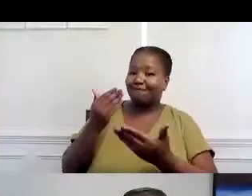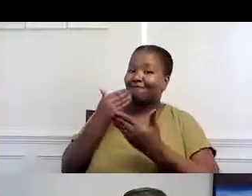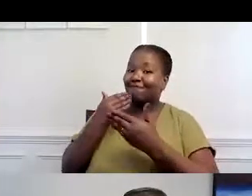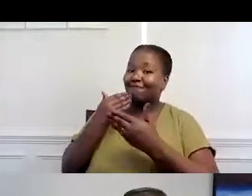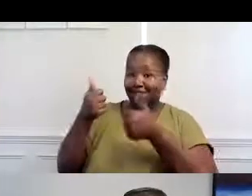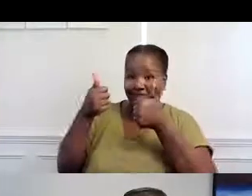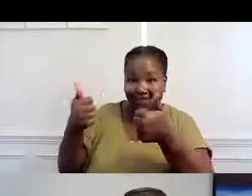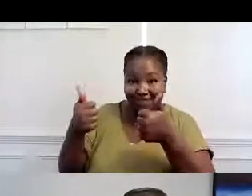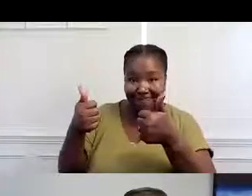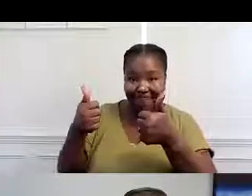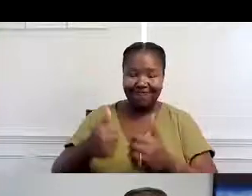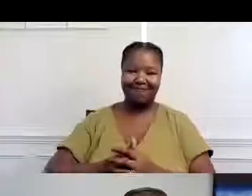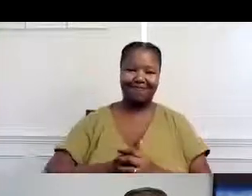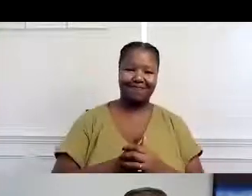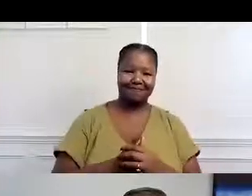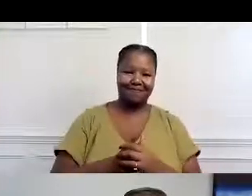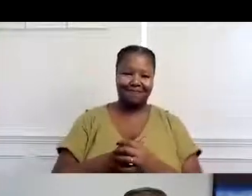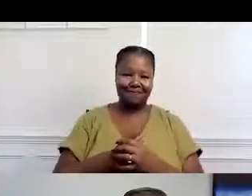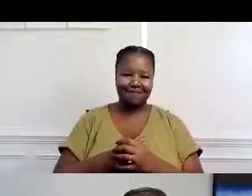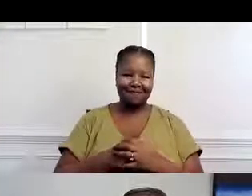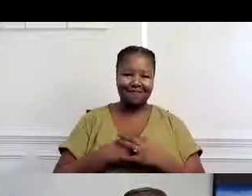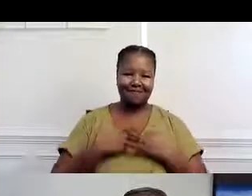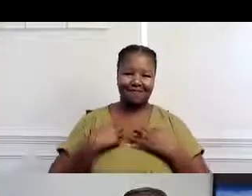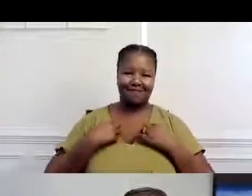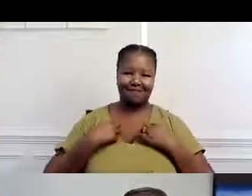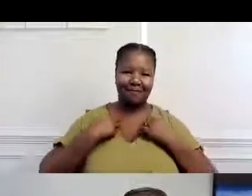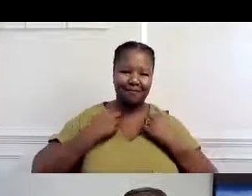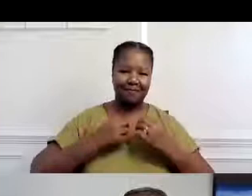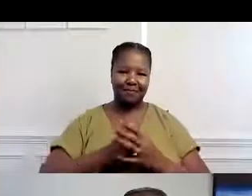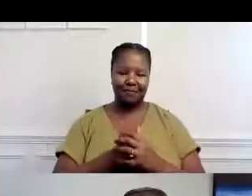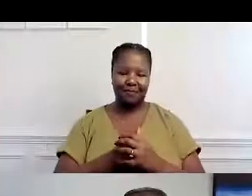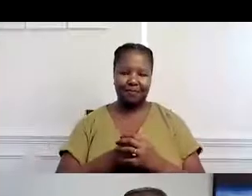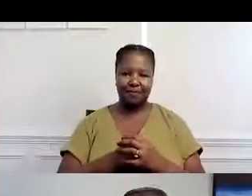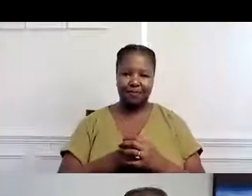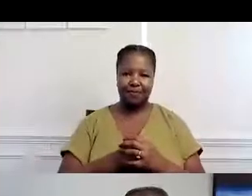por favor, por favor, que haya una oportunidad para mí. Gracias.